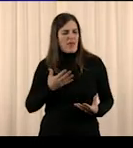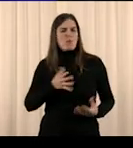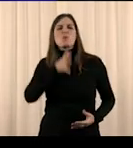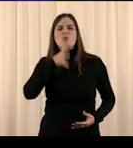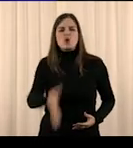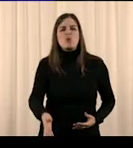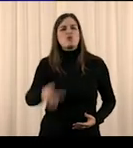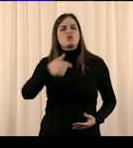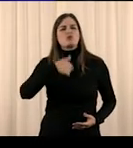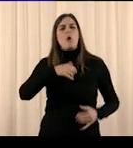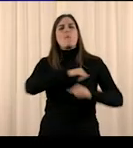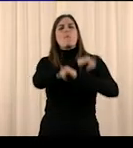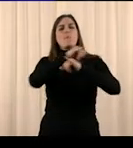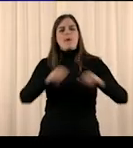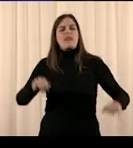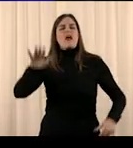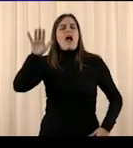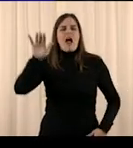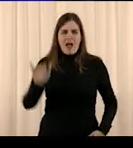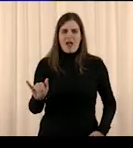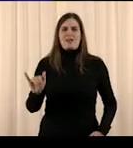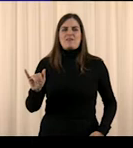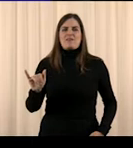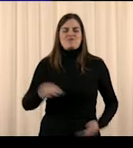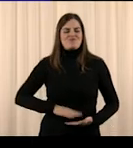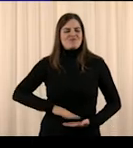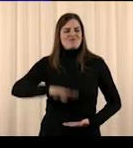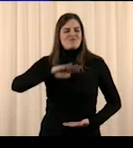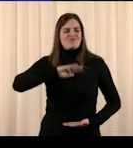Sentirse bien porque te sientes bien.